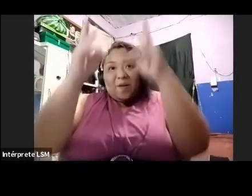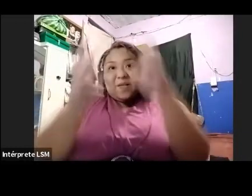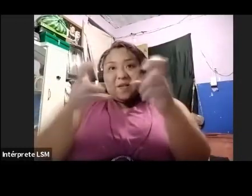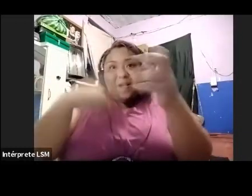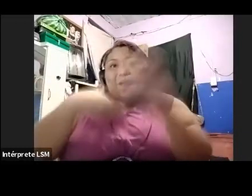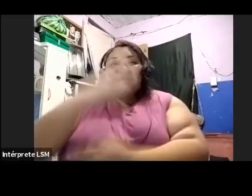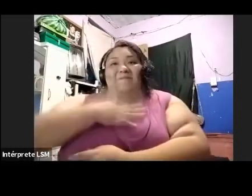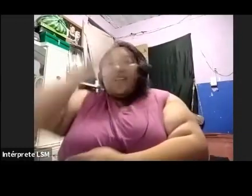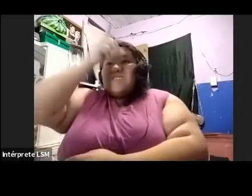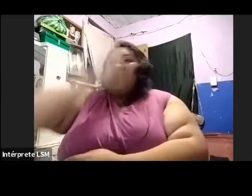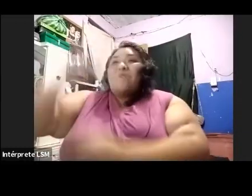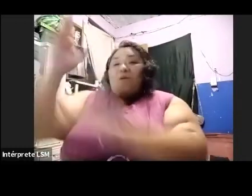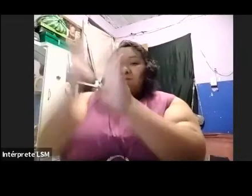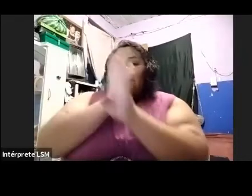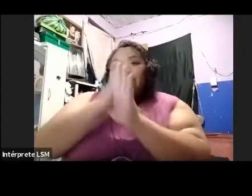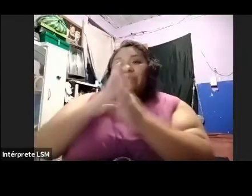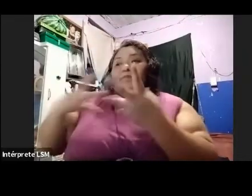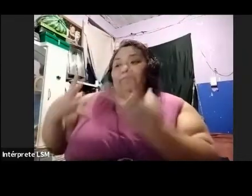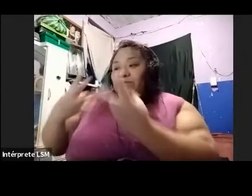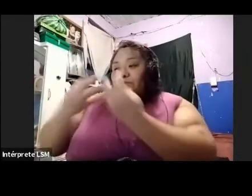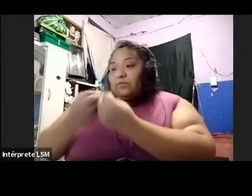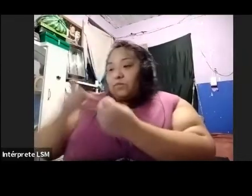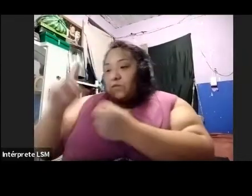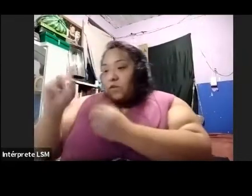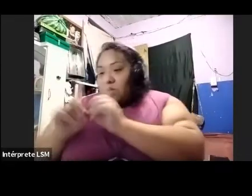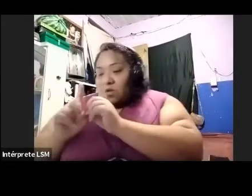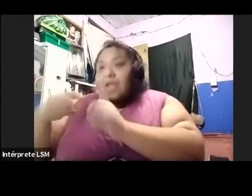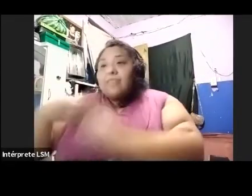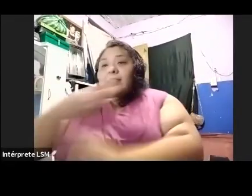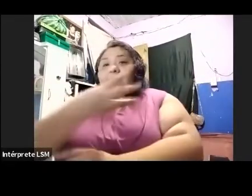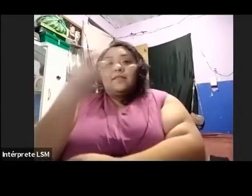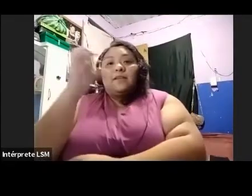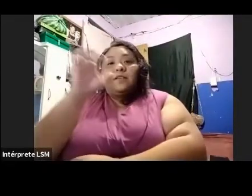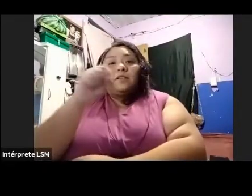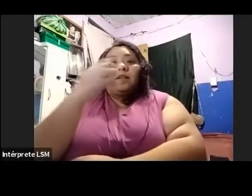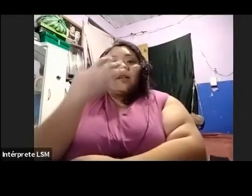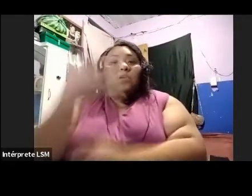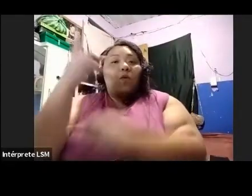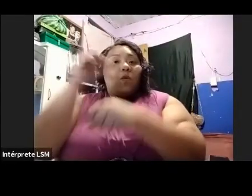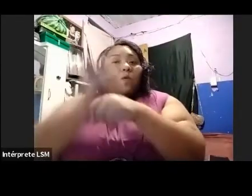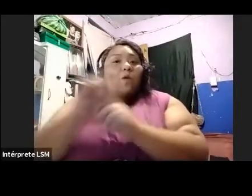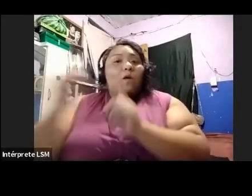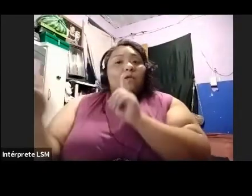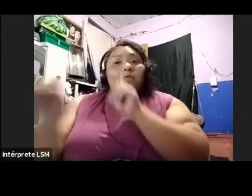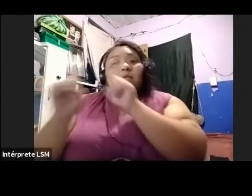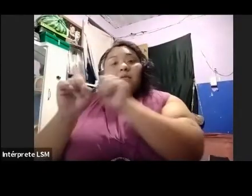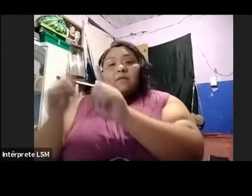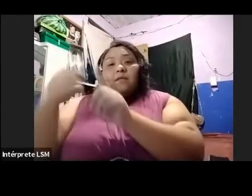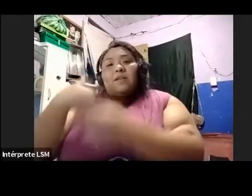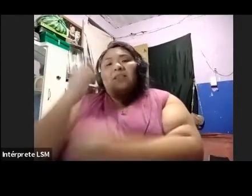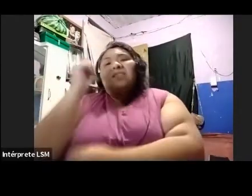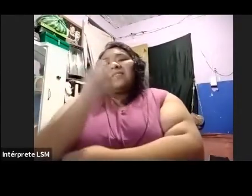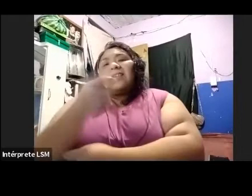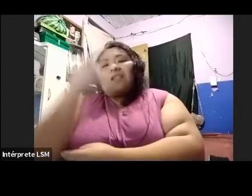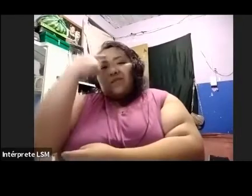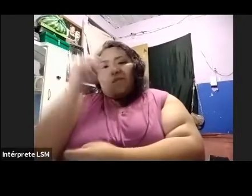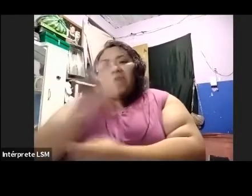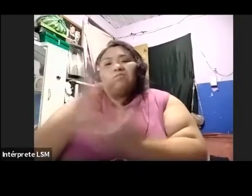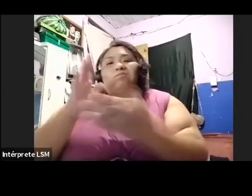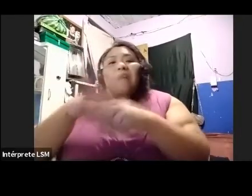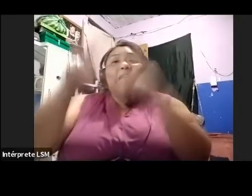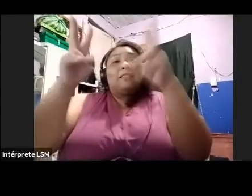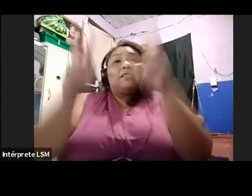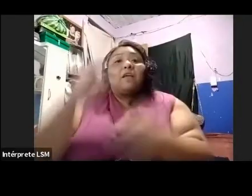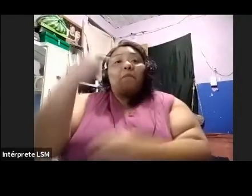Estaré 365 días a tu lado. Que tiene como base principal hablar de resiliencia desde su